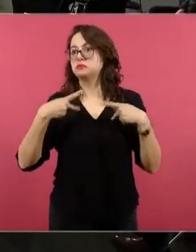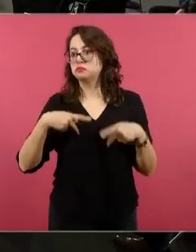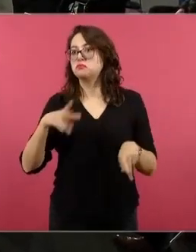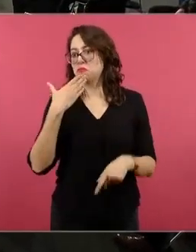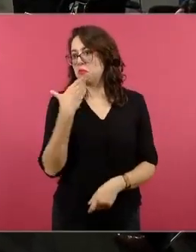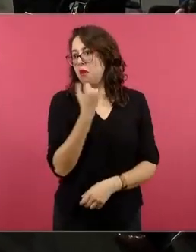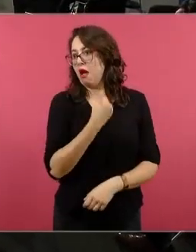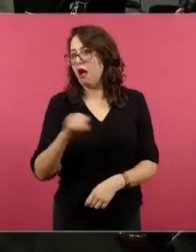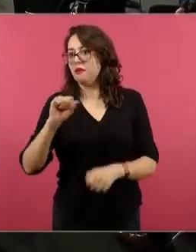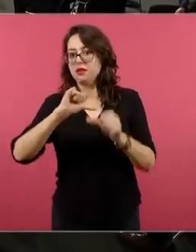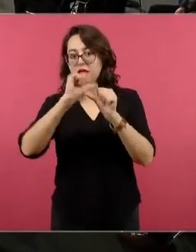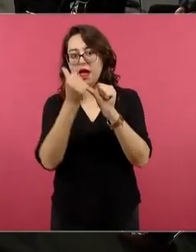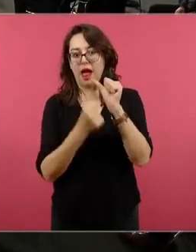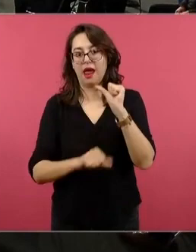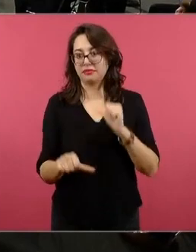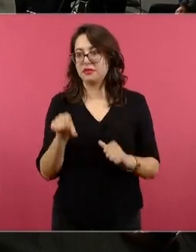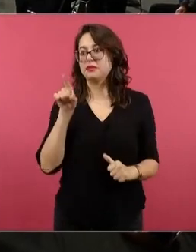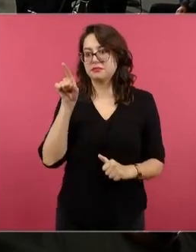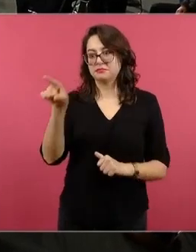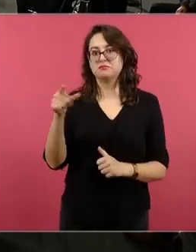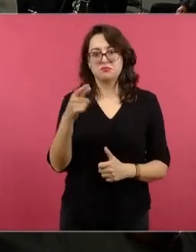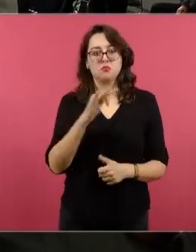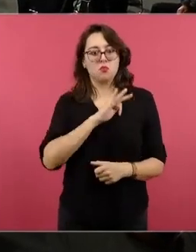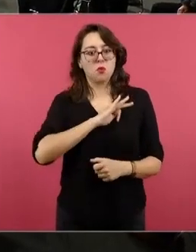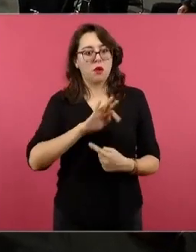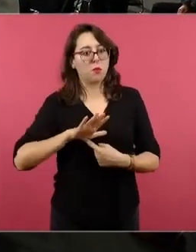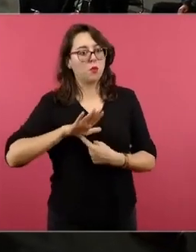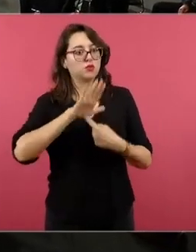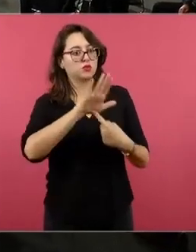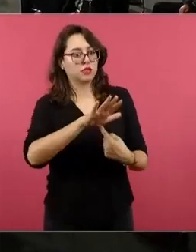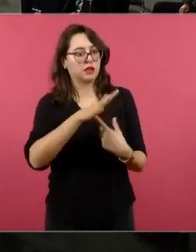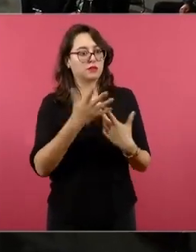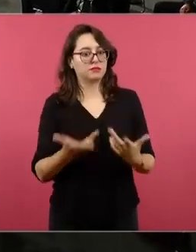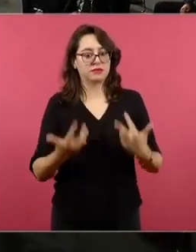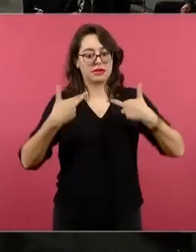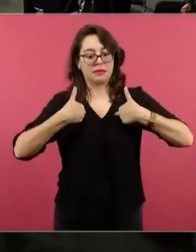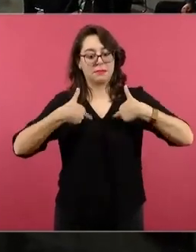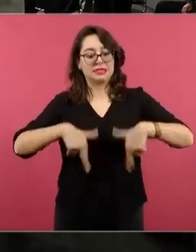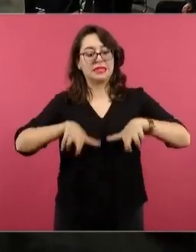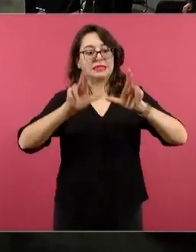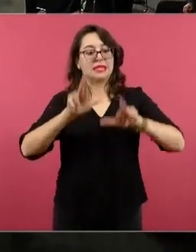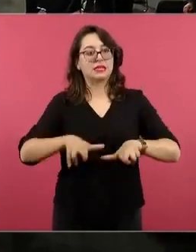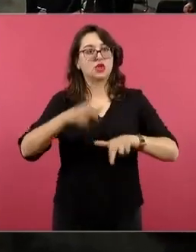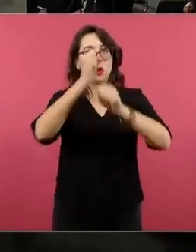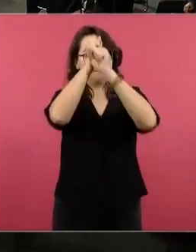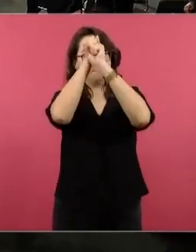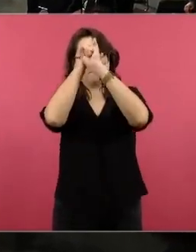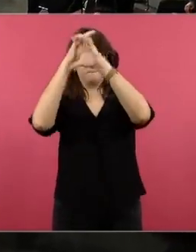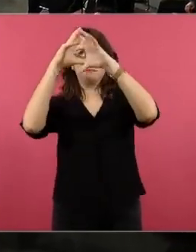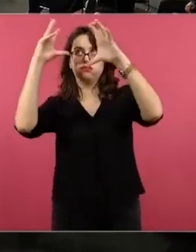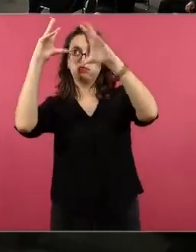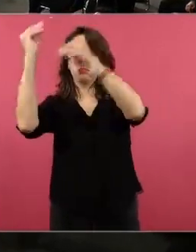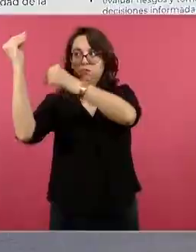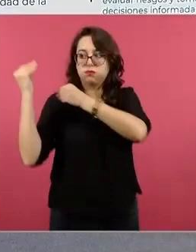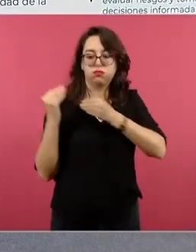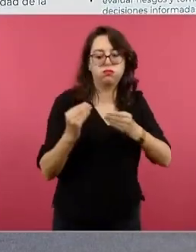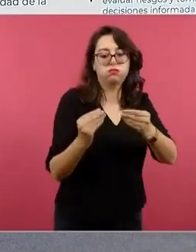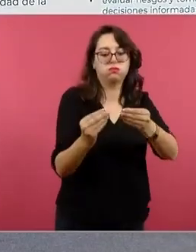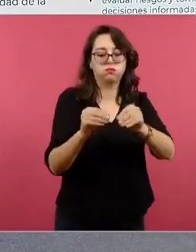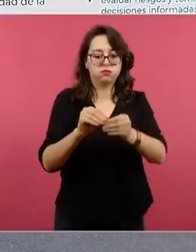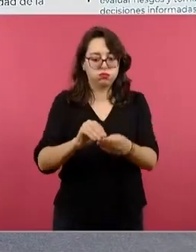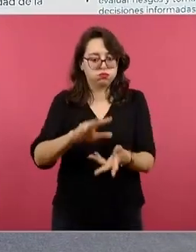una parte del arte es esa representación y para tener una representación de lo que ellos están imaginando y creando,